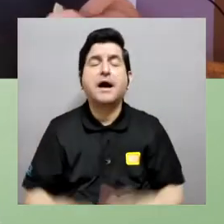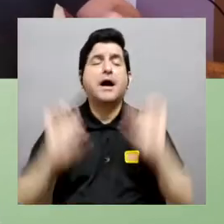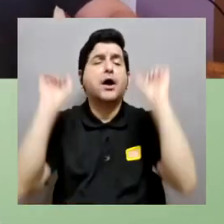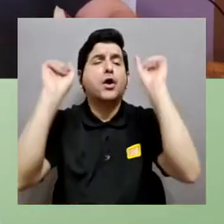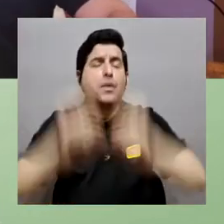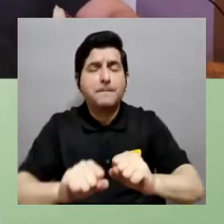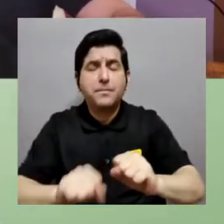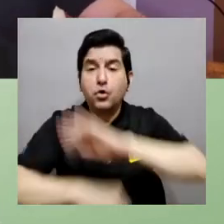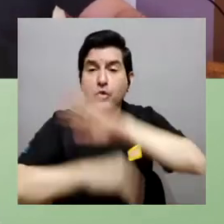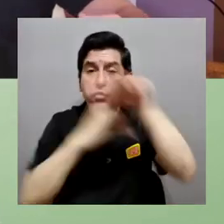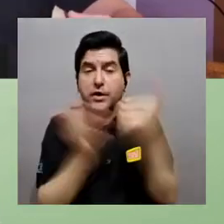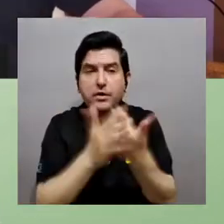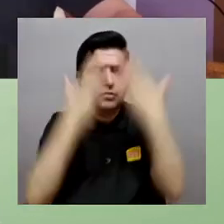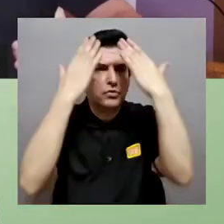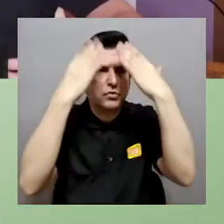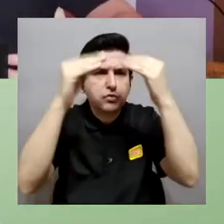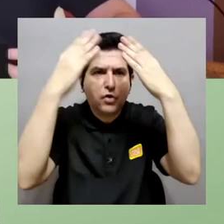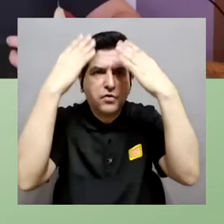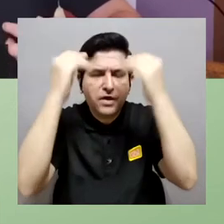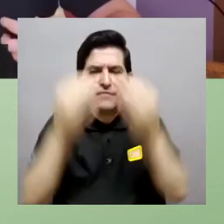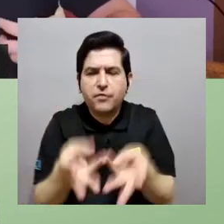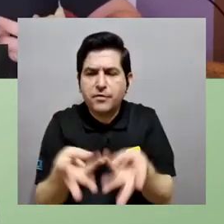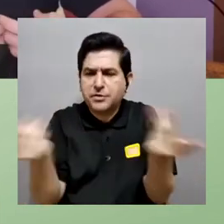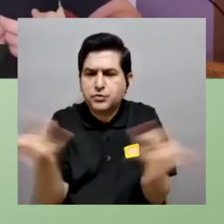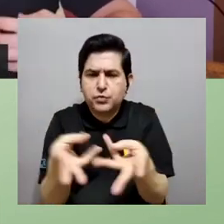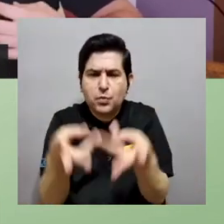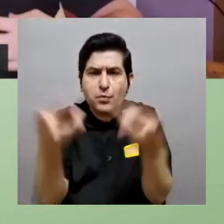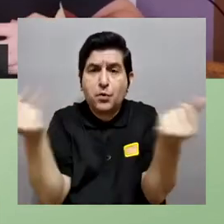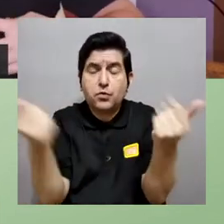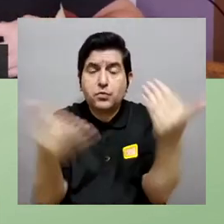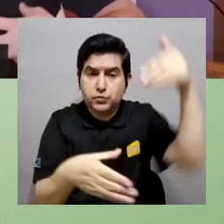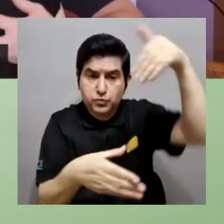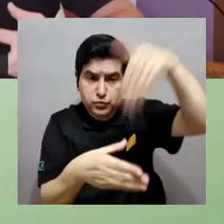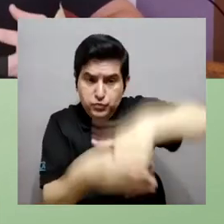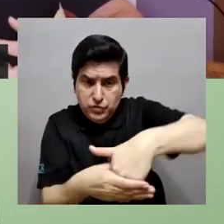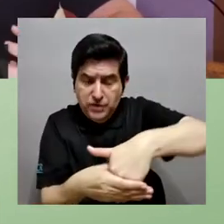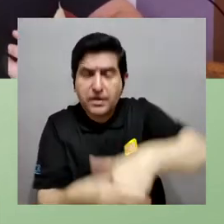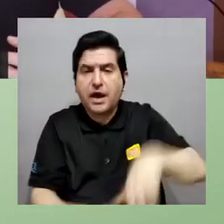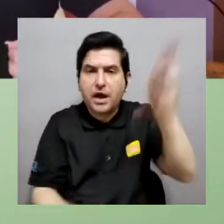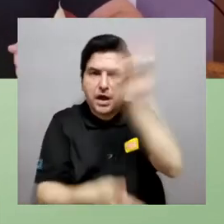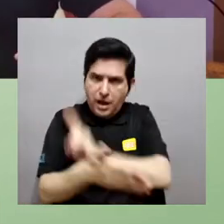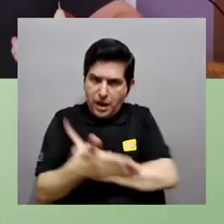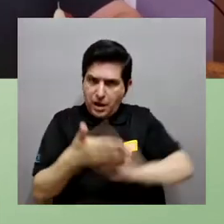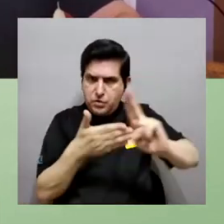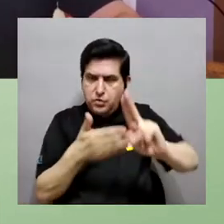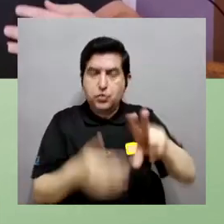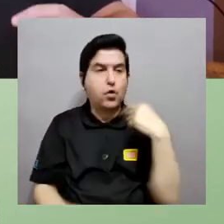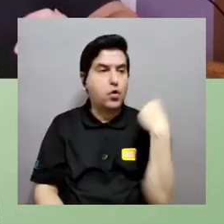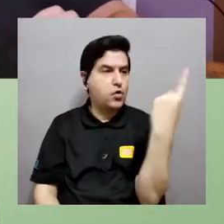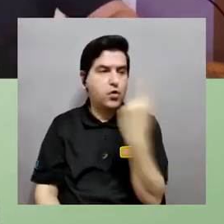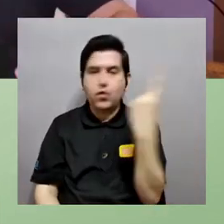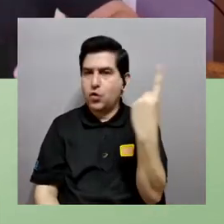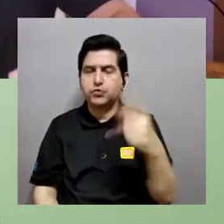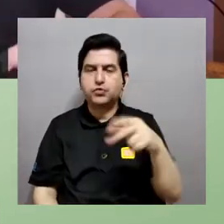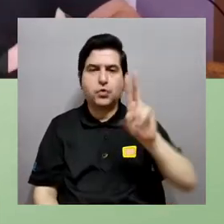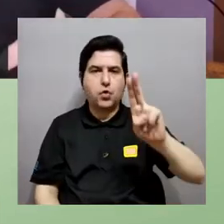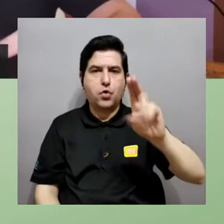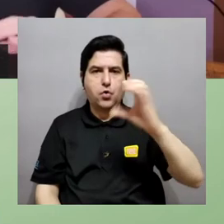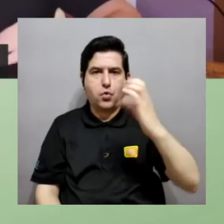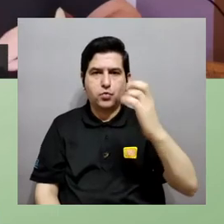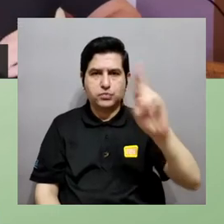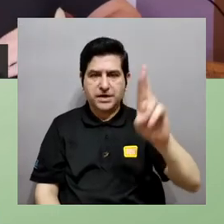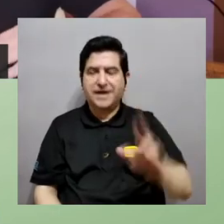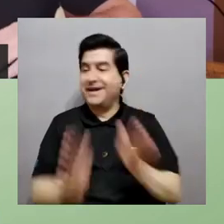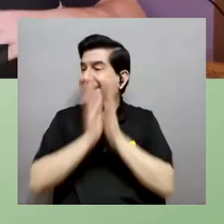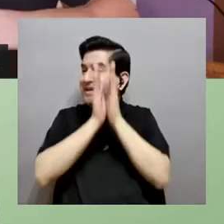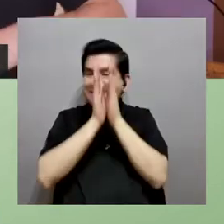este estamos trabajando para poder sacar toda esta información que se genera dentro de las